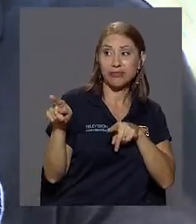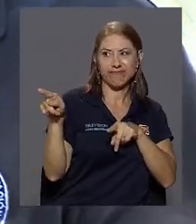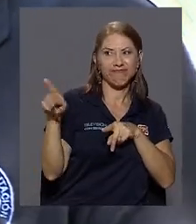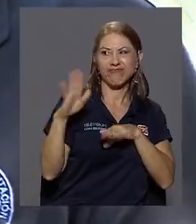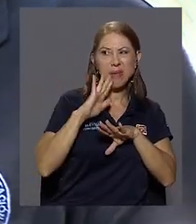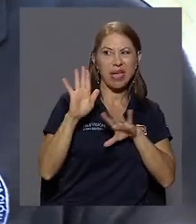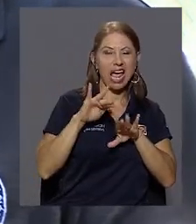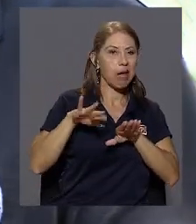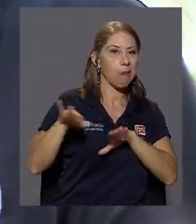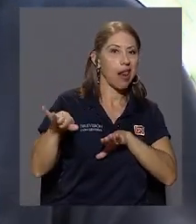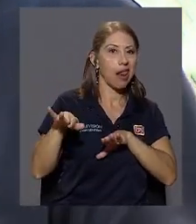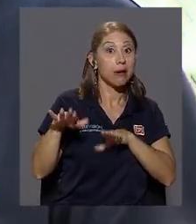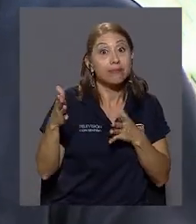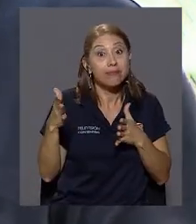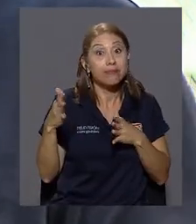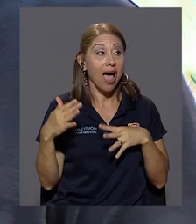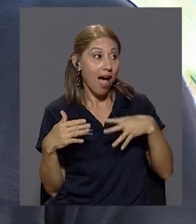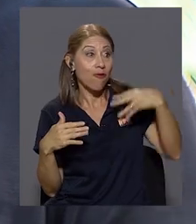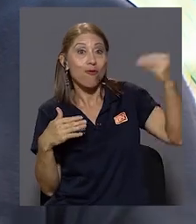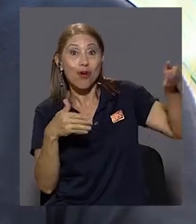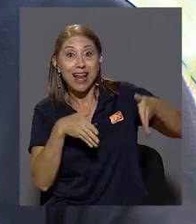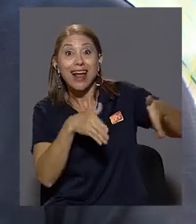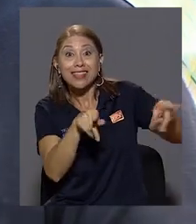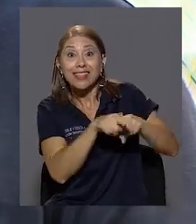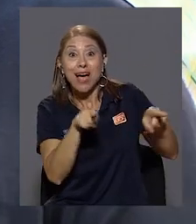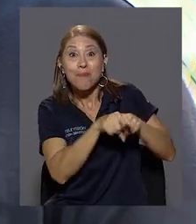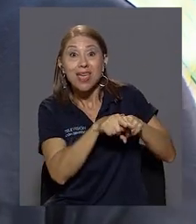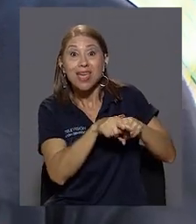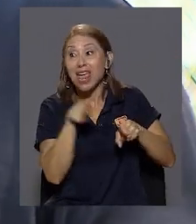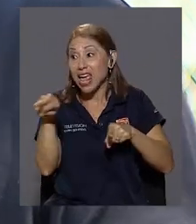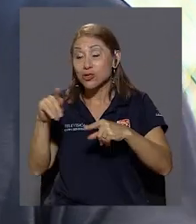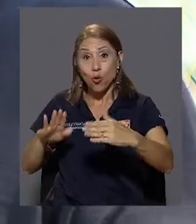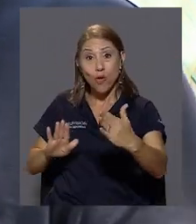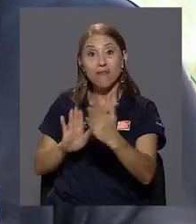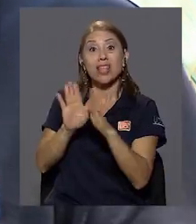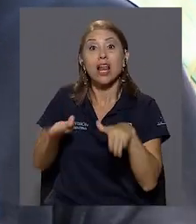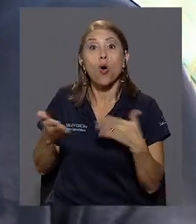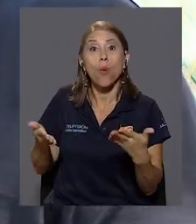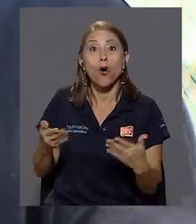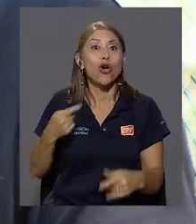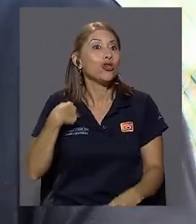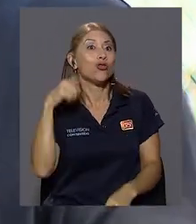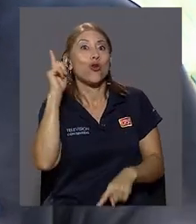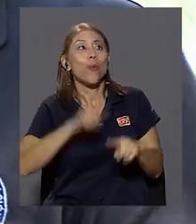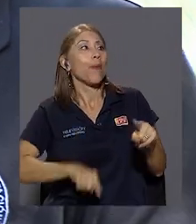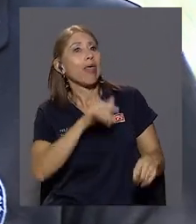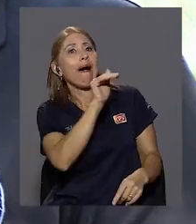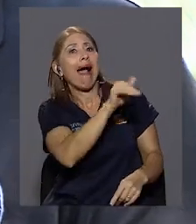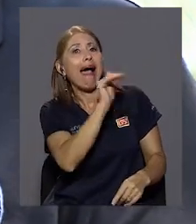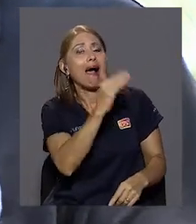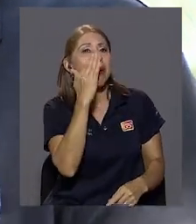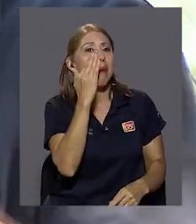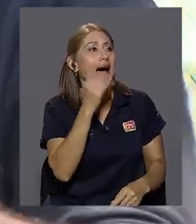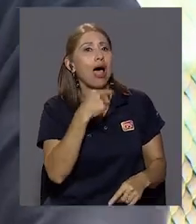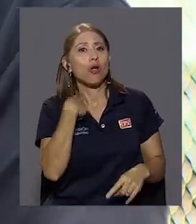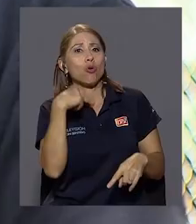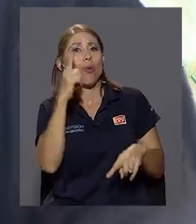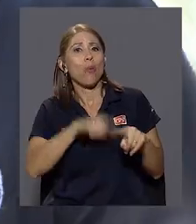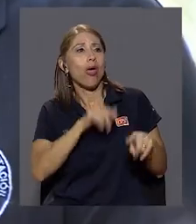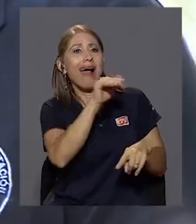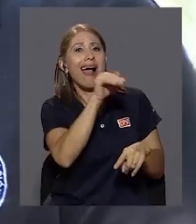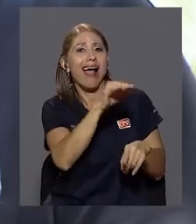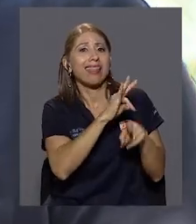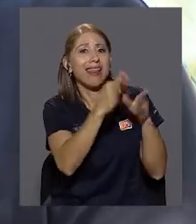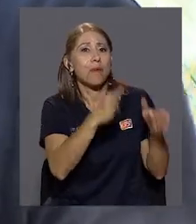en la calle también. ¿Y cómo voy a enfrentar yo eso? No puedo llamar a mamá, no puedo llamar al terapeuta. Tengo que